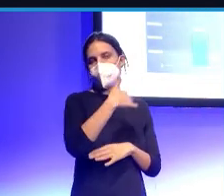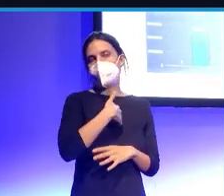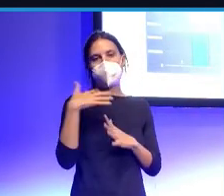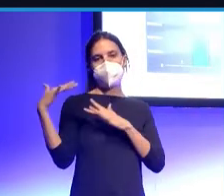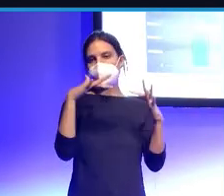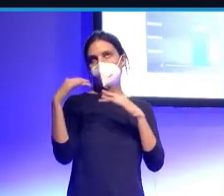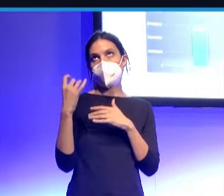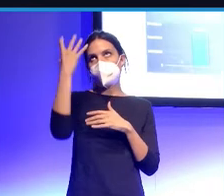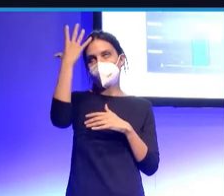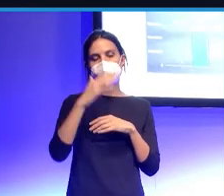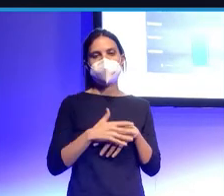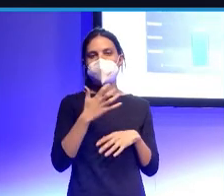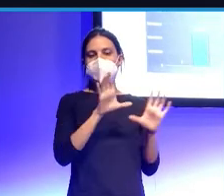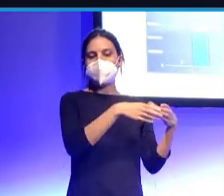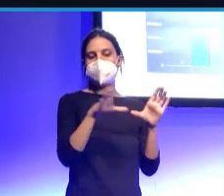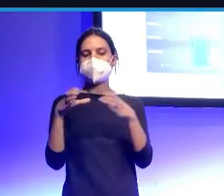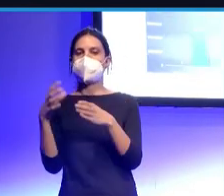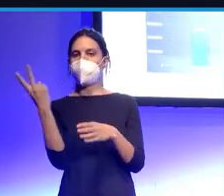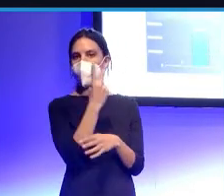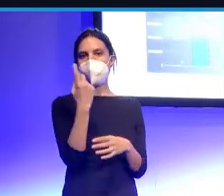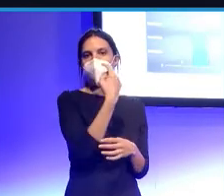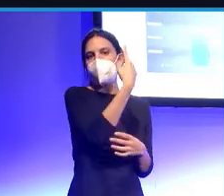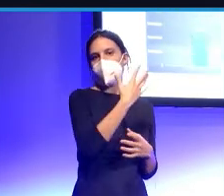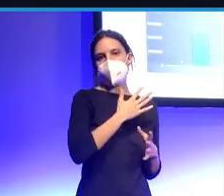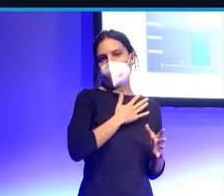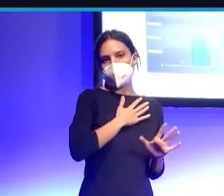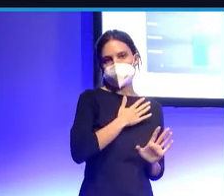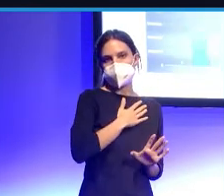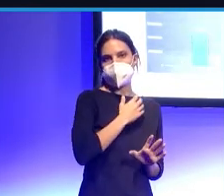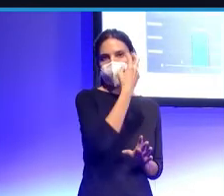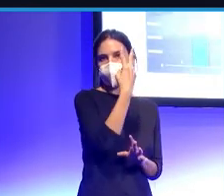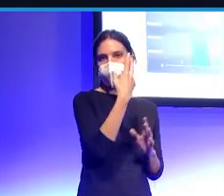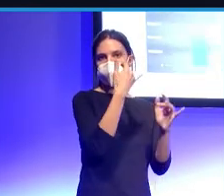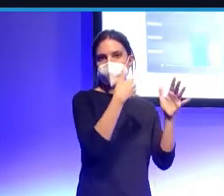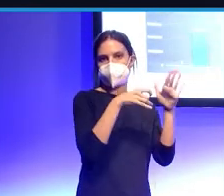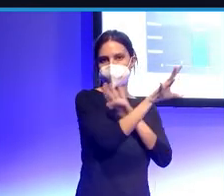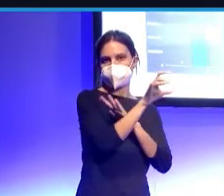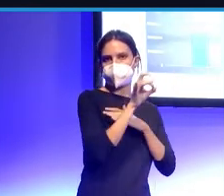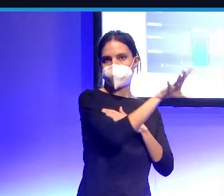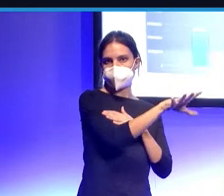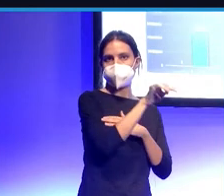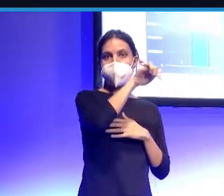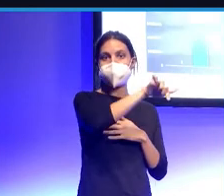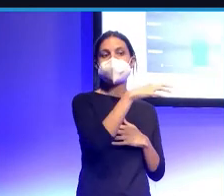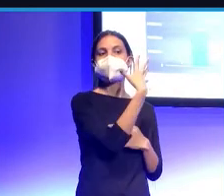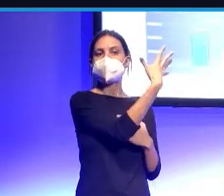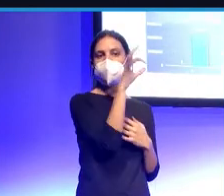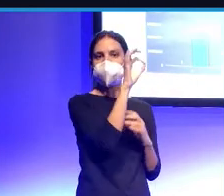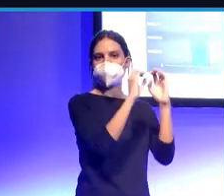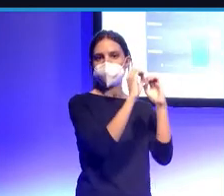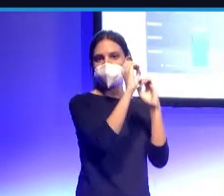¿vale? En el que tenemos dos equipos. El equipo de casa, que tiene dos tiros y en estos dos tiros hay un 50%